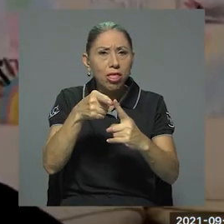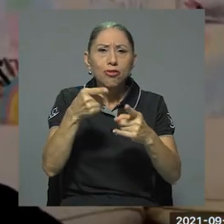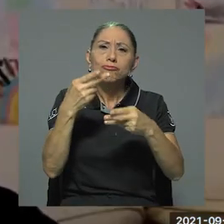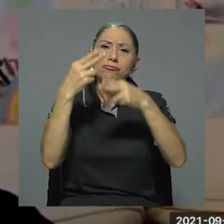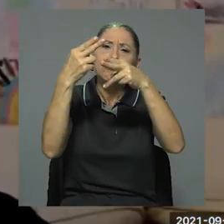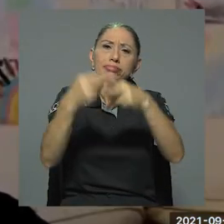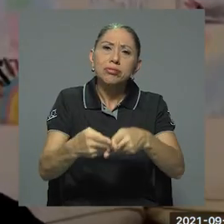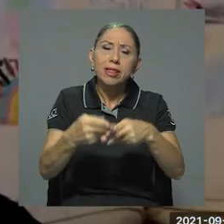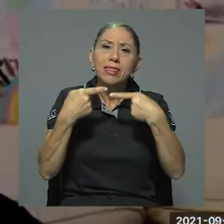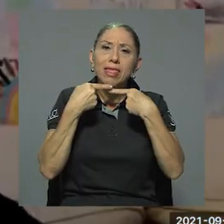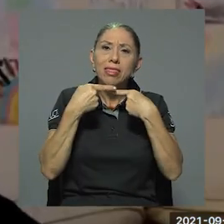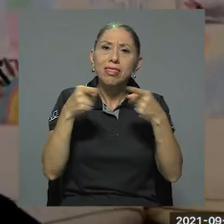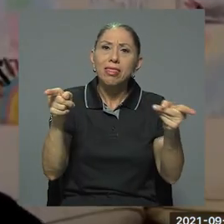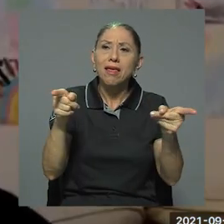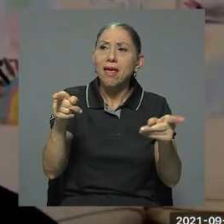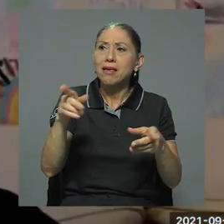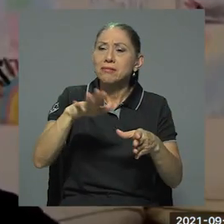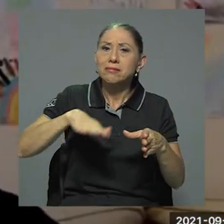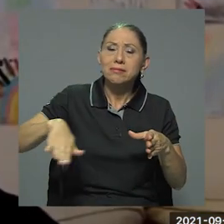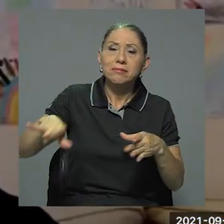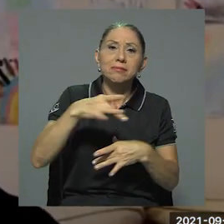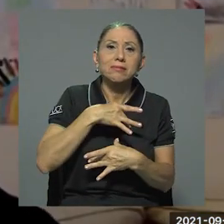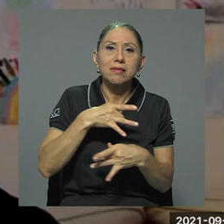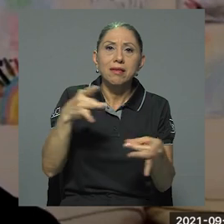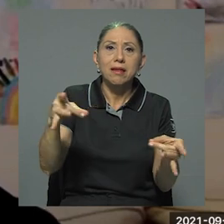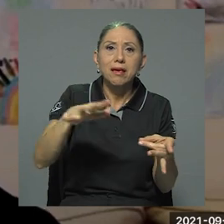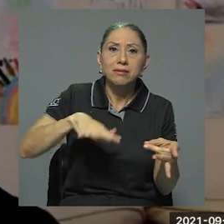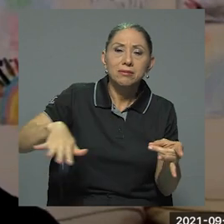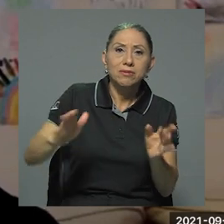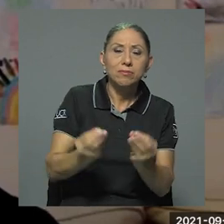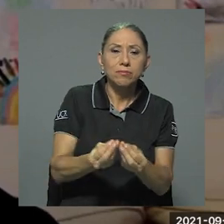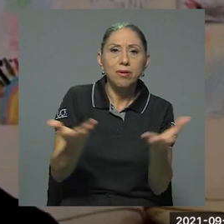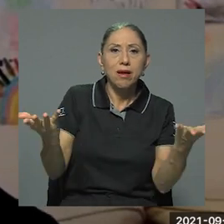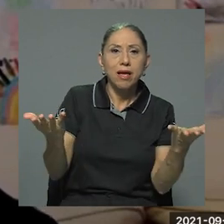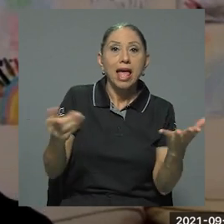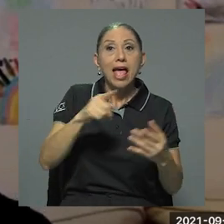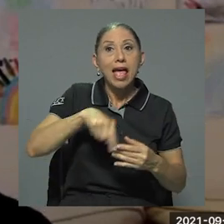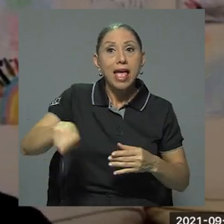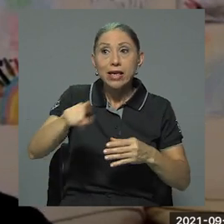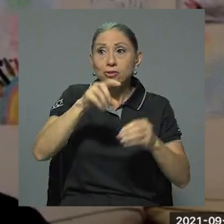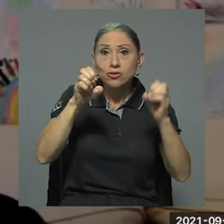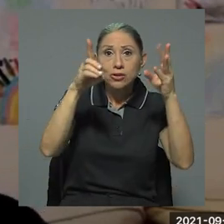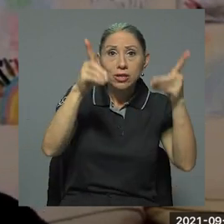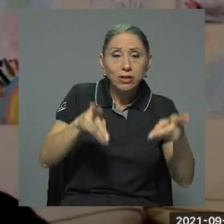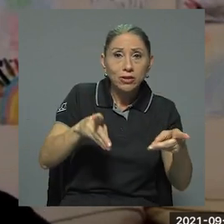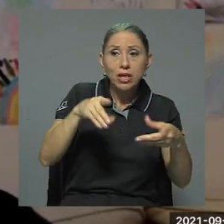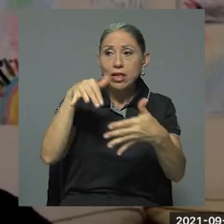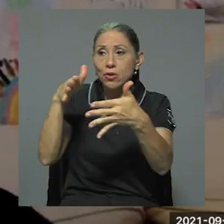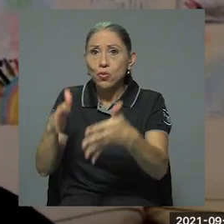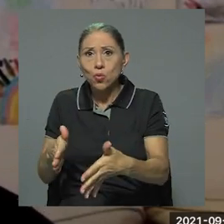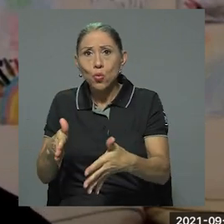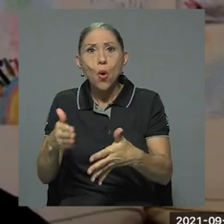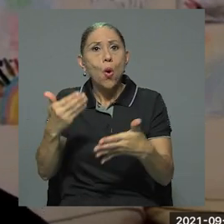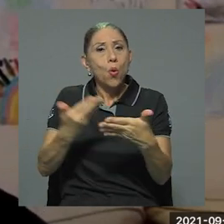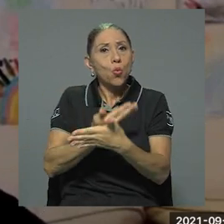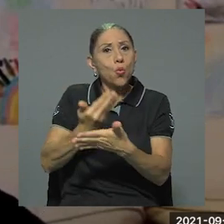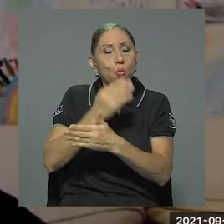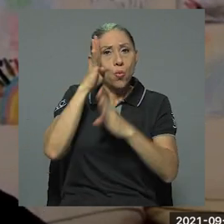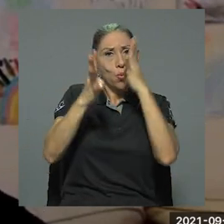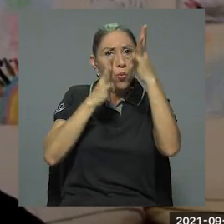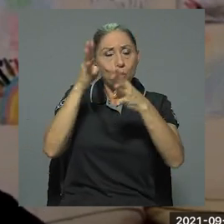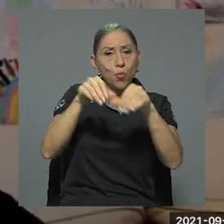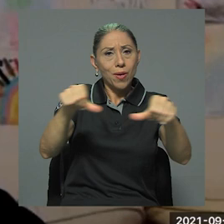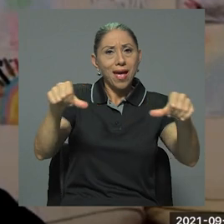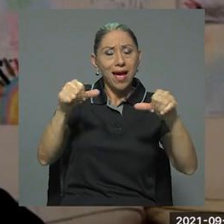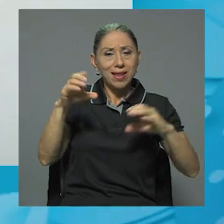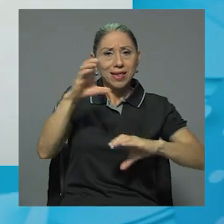permitió una mayor participación de estudiantes y académicos con ideas innovadoras en el área de las ciencias. Lo que buscábamos mucho